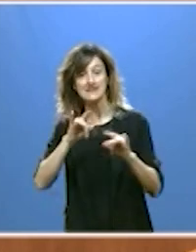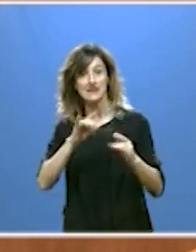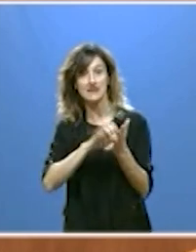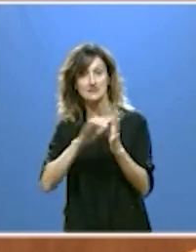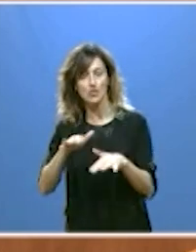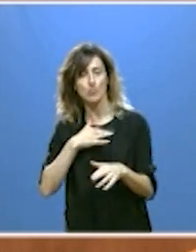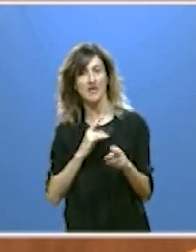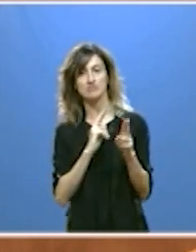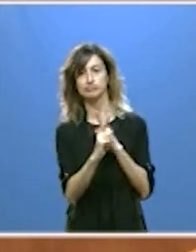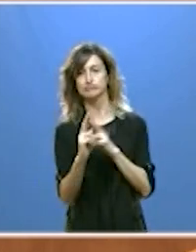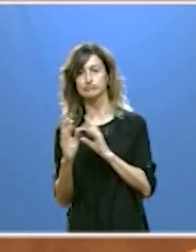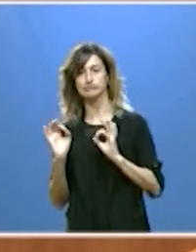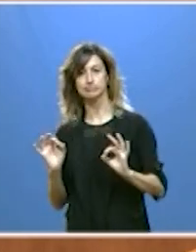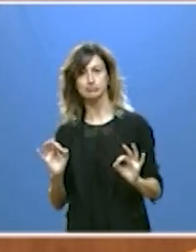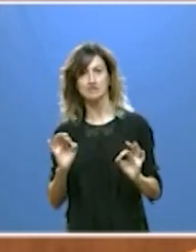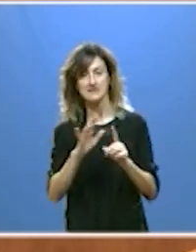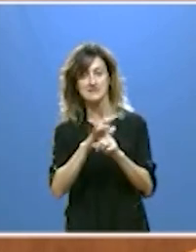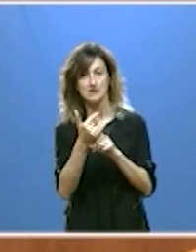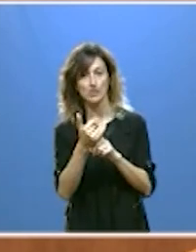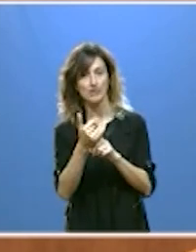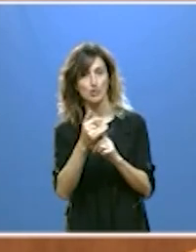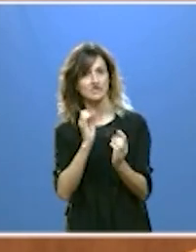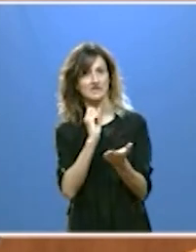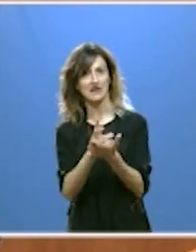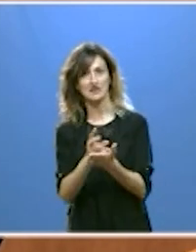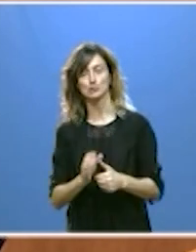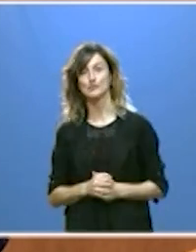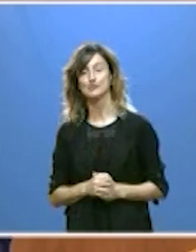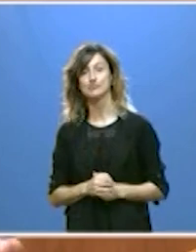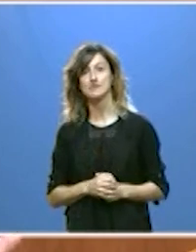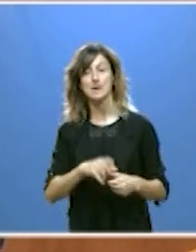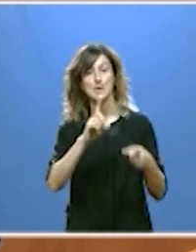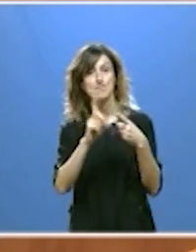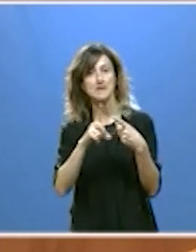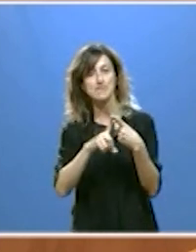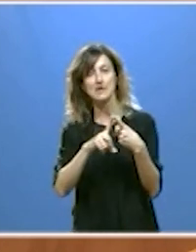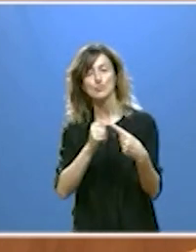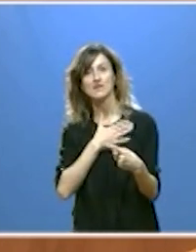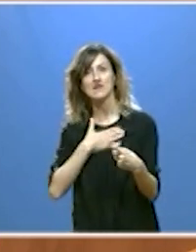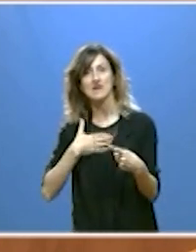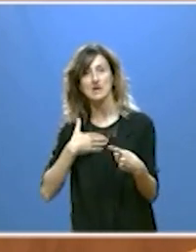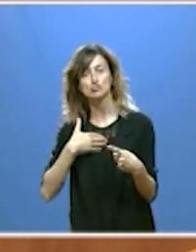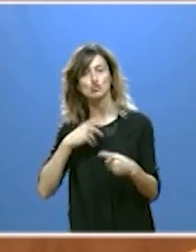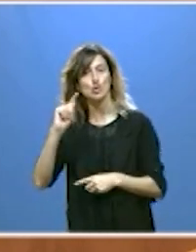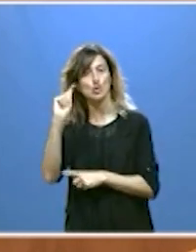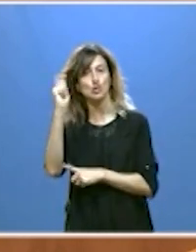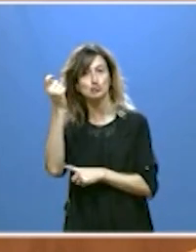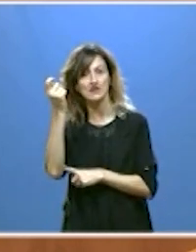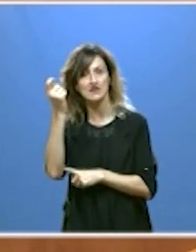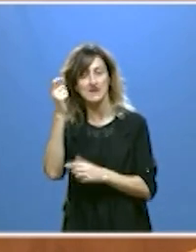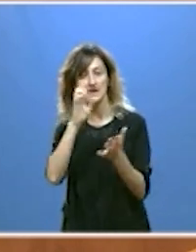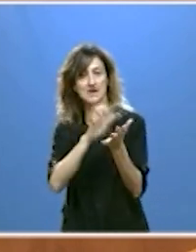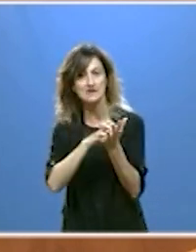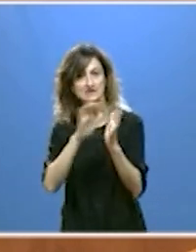responder ante estos poderosos desafíos la primera es hacer es conseguir una